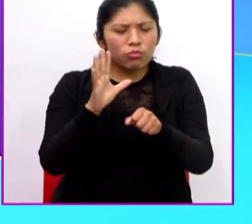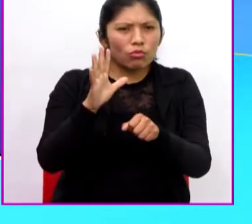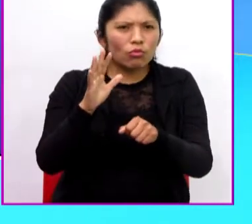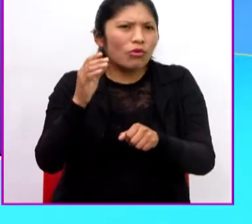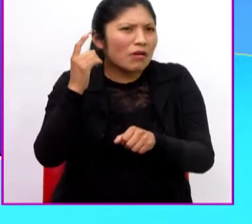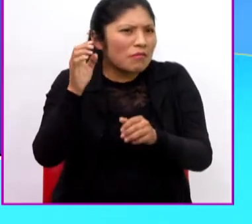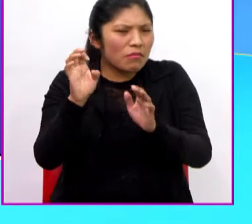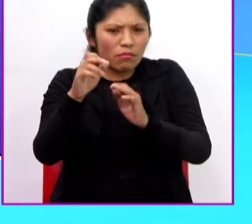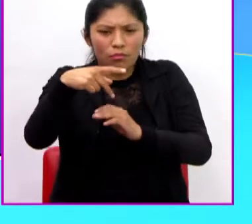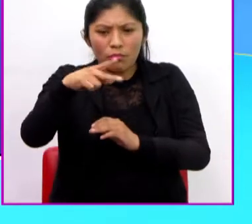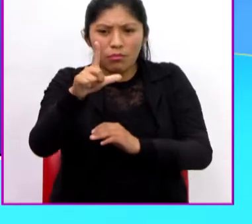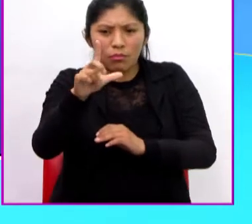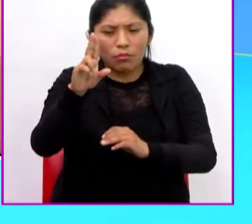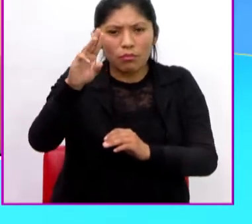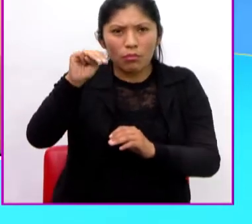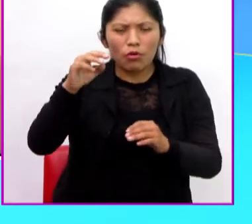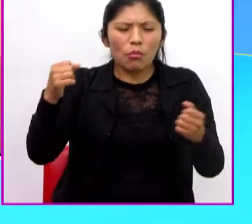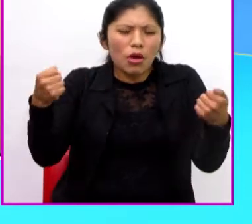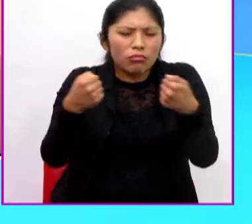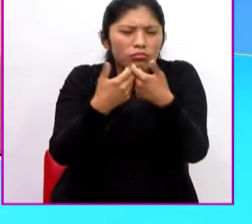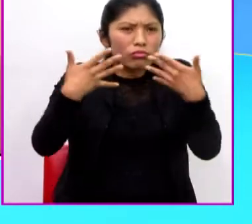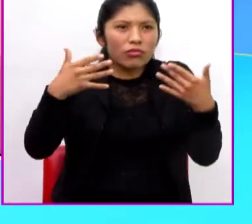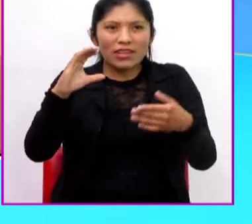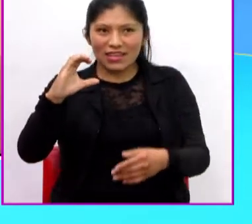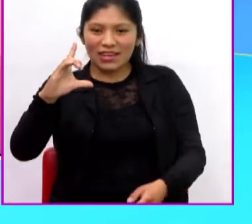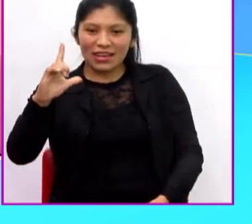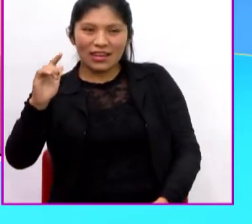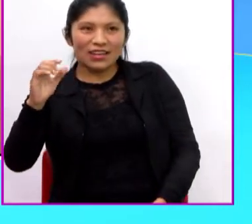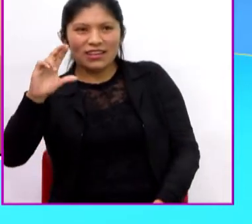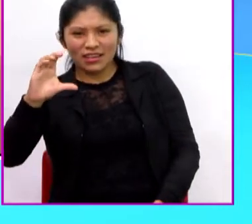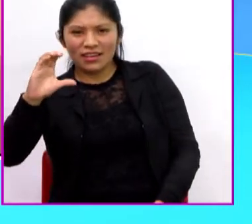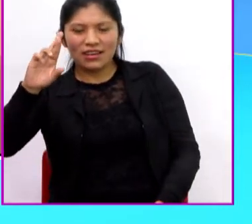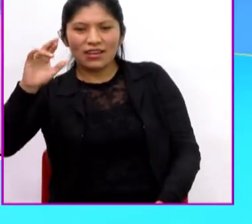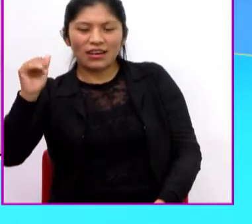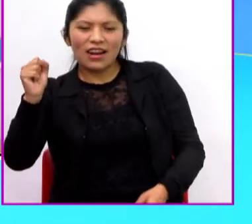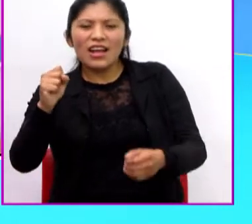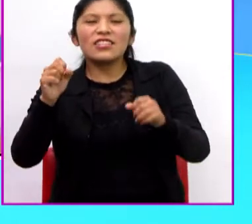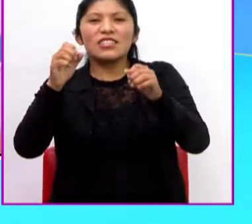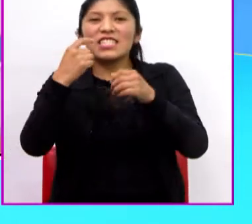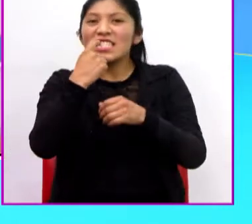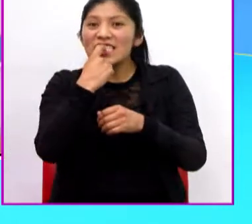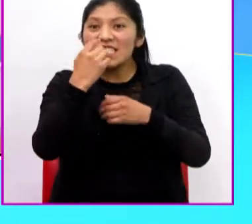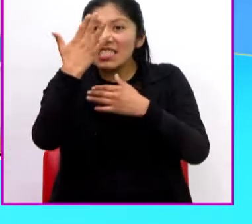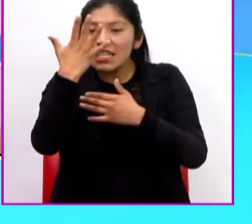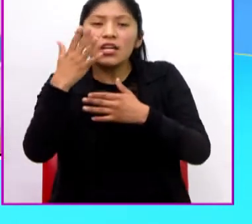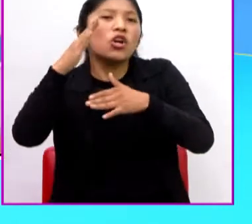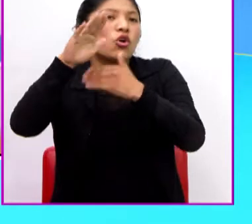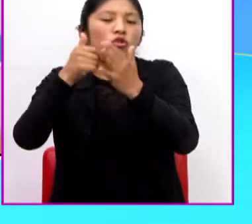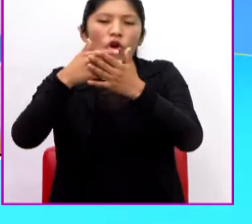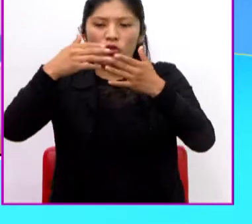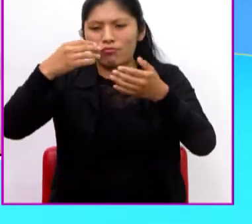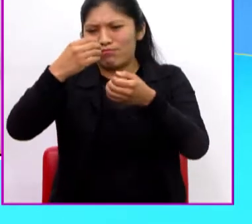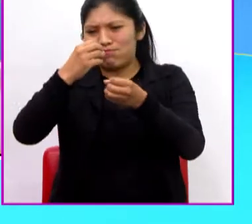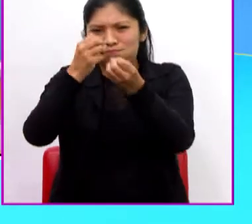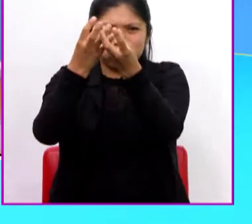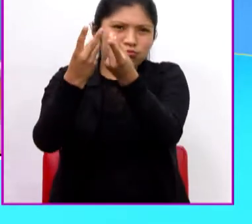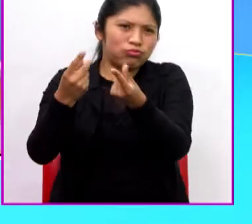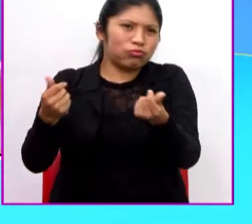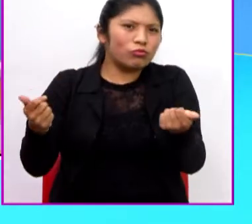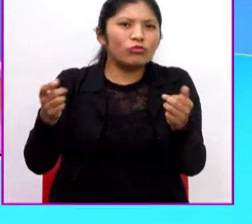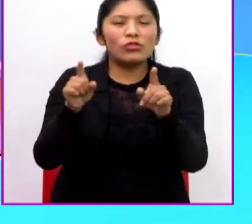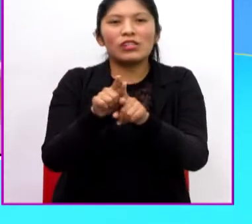Plum es ruido de choque. Y Crash es que se rompieron todos los vidrios. ¡Excelente! Esas palabras tan raras